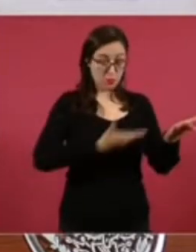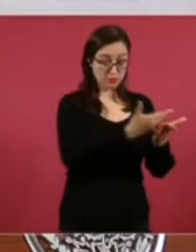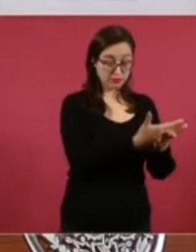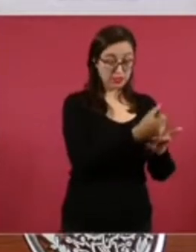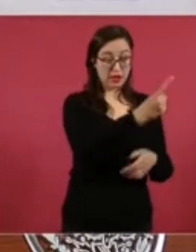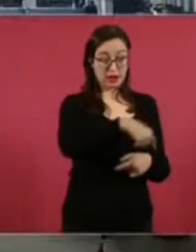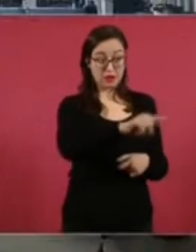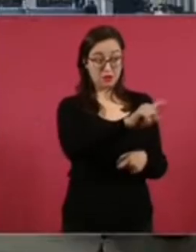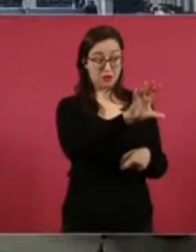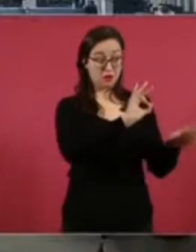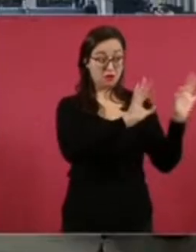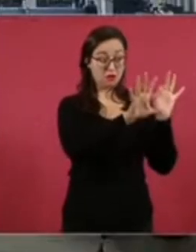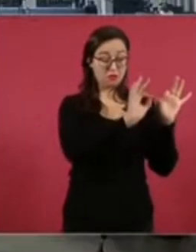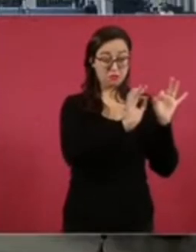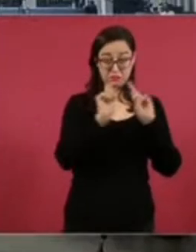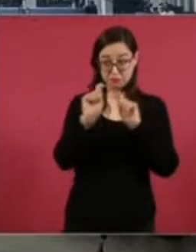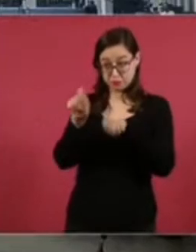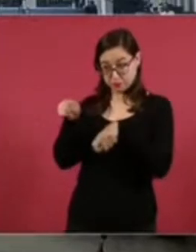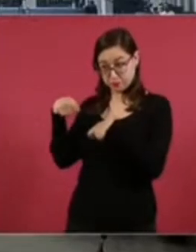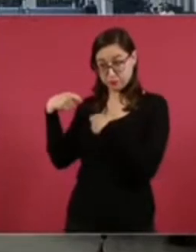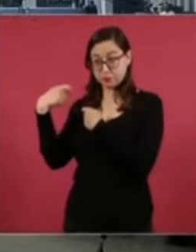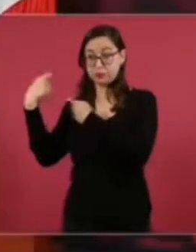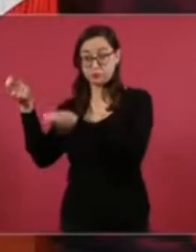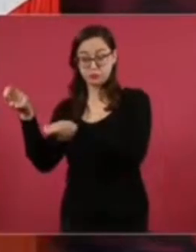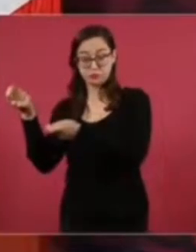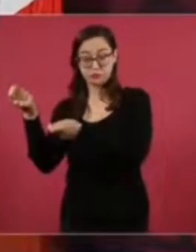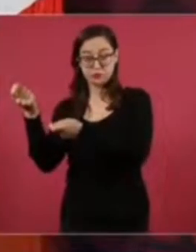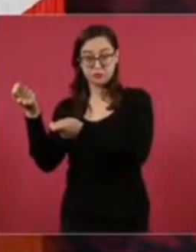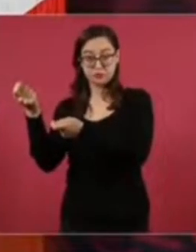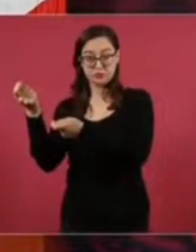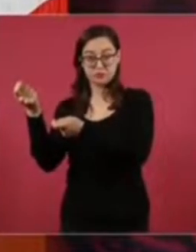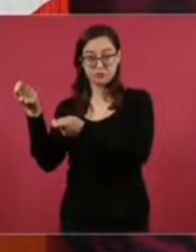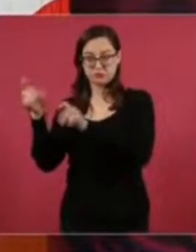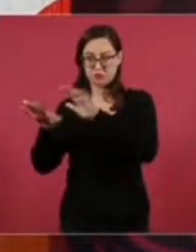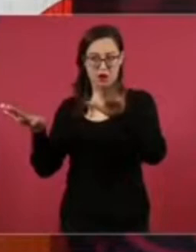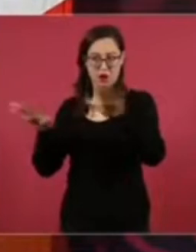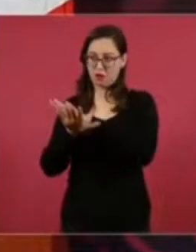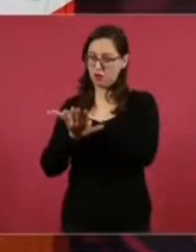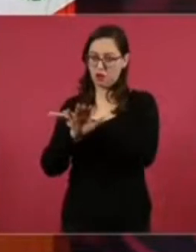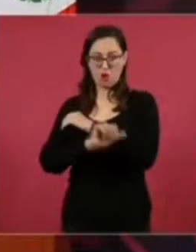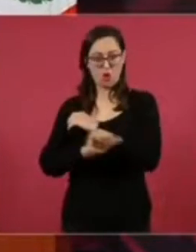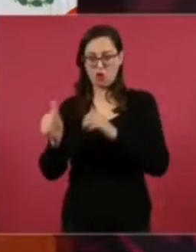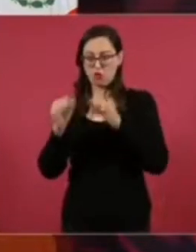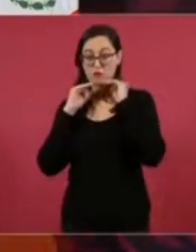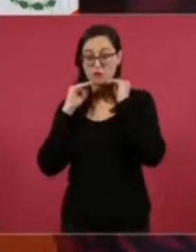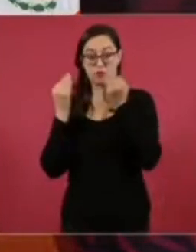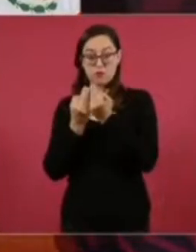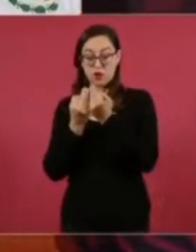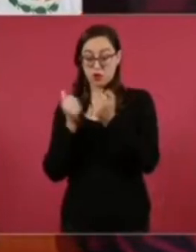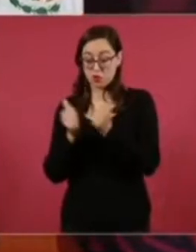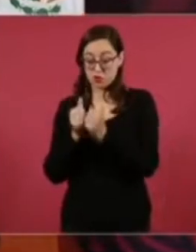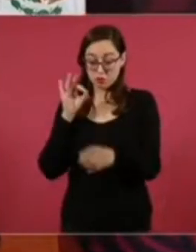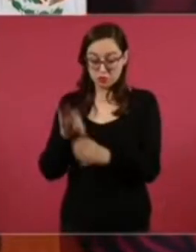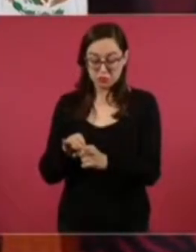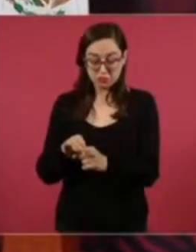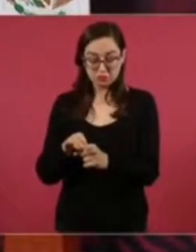de la Corte, pues es completamente constitucional, es vivir